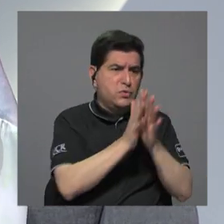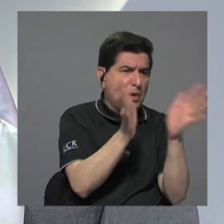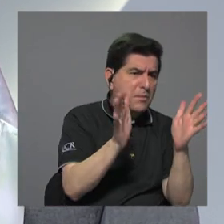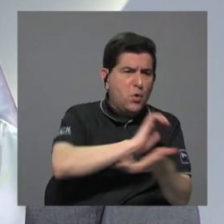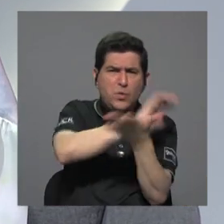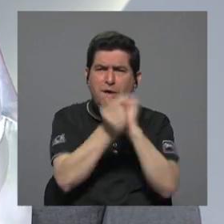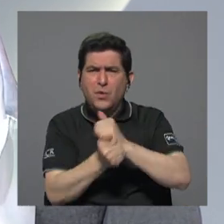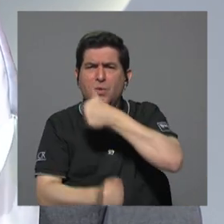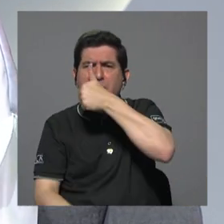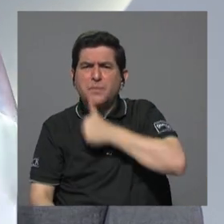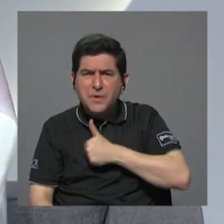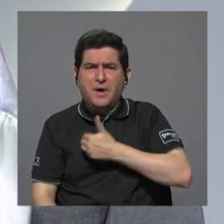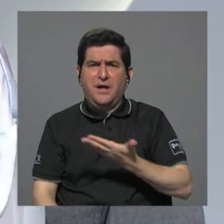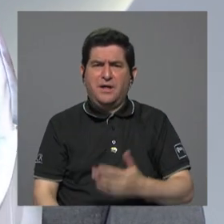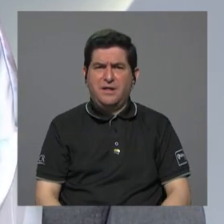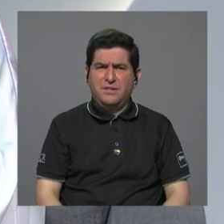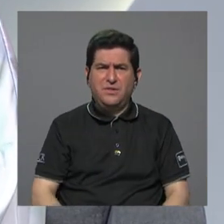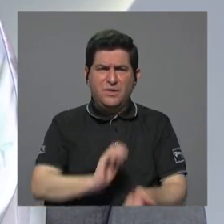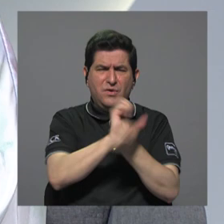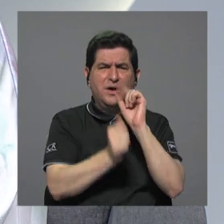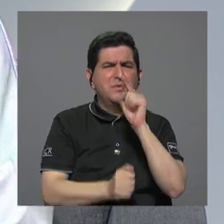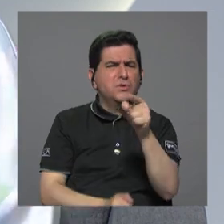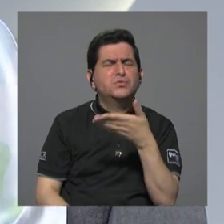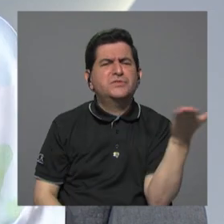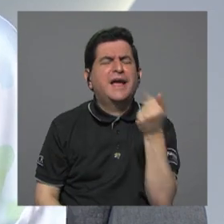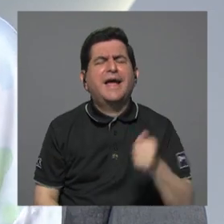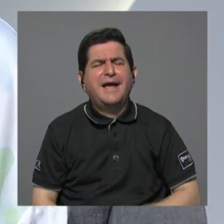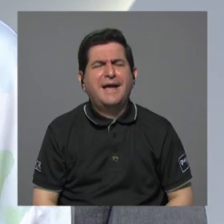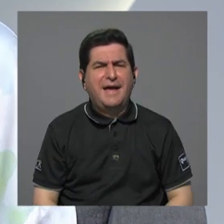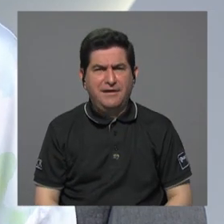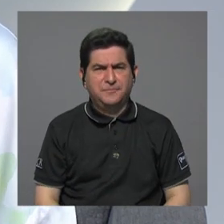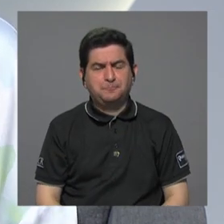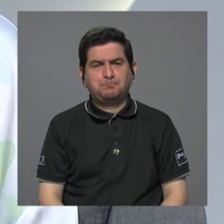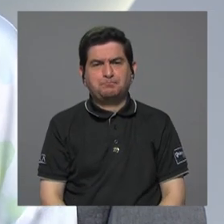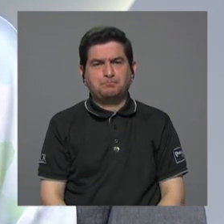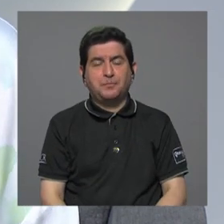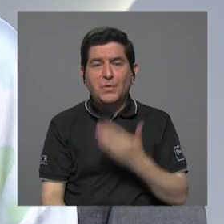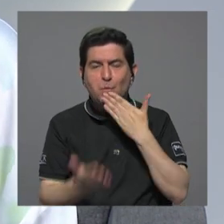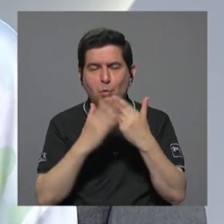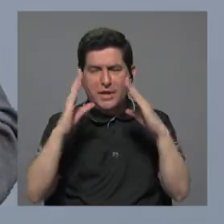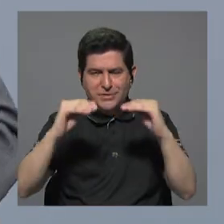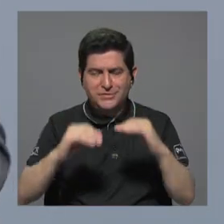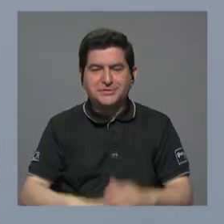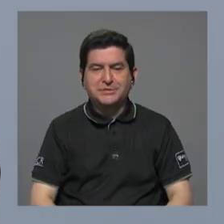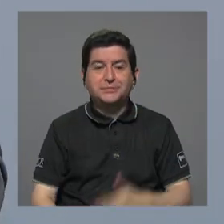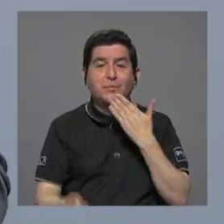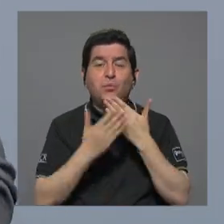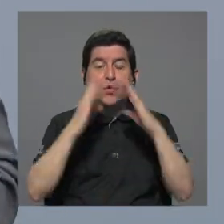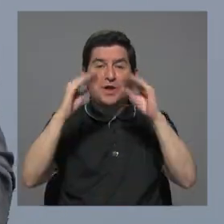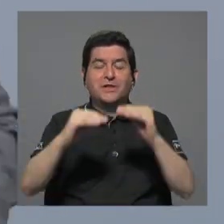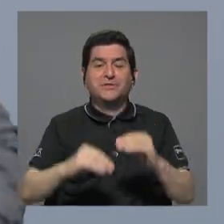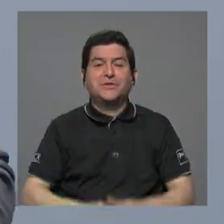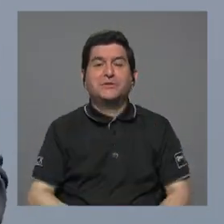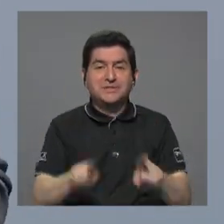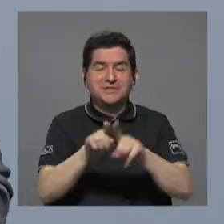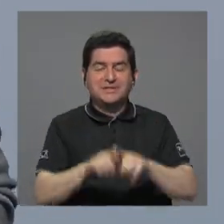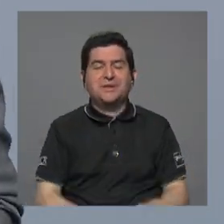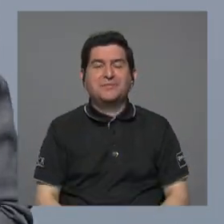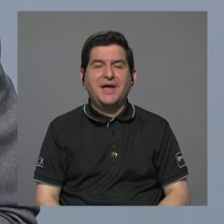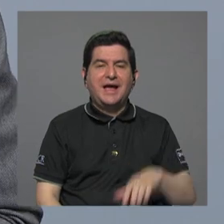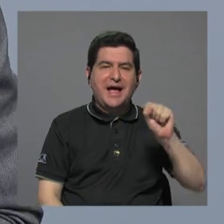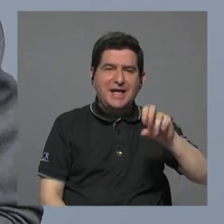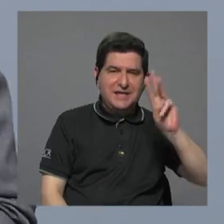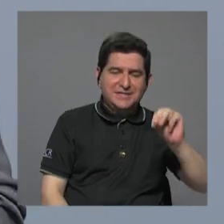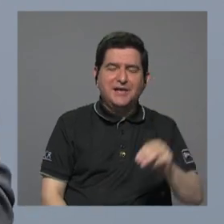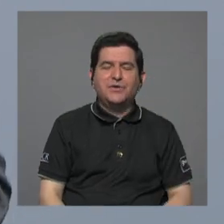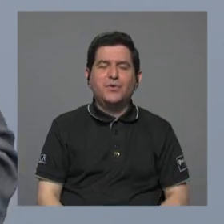a lo privado. ¿Qué cambiaría usted en ese sentido? Buenas noches. Muy buenas noches y muy buenas noches a don Sergio y